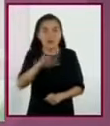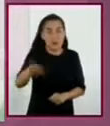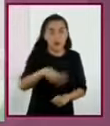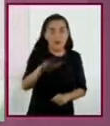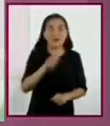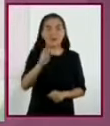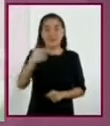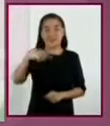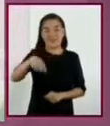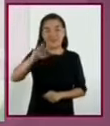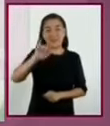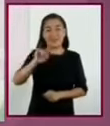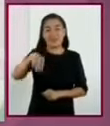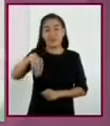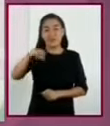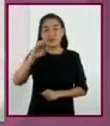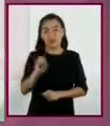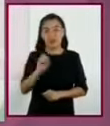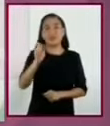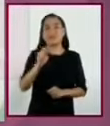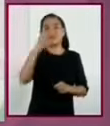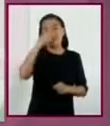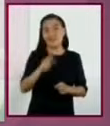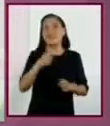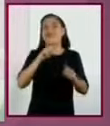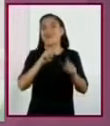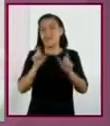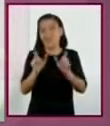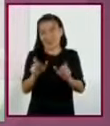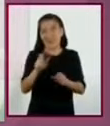quimio prevención de enfermedades múltiples.